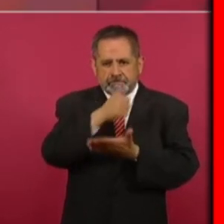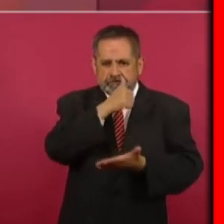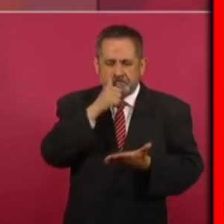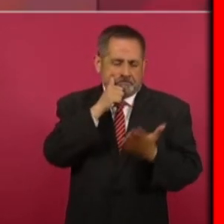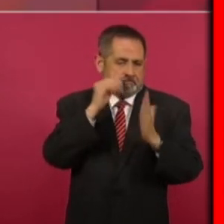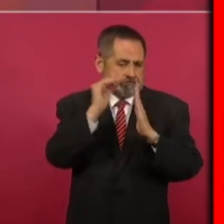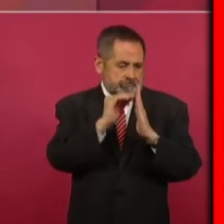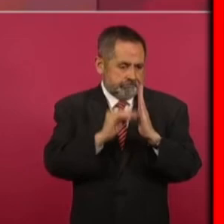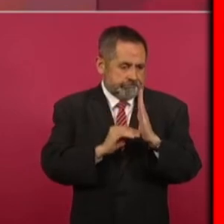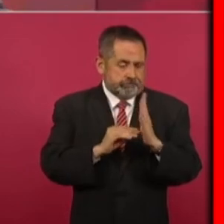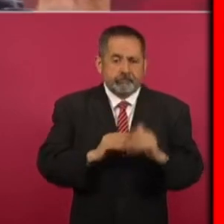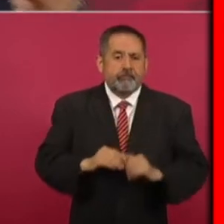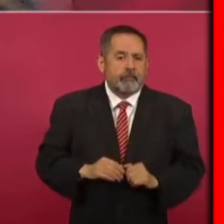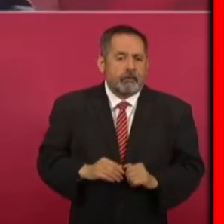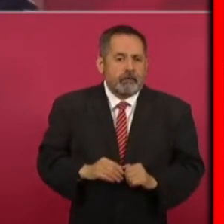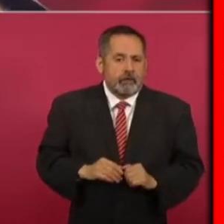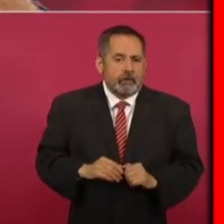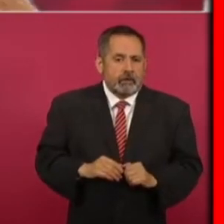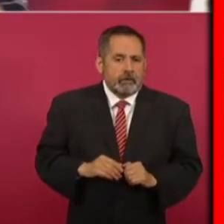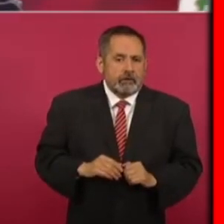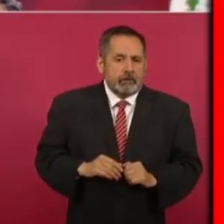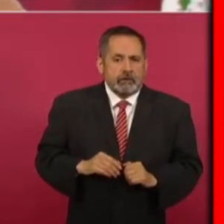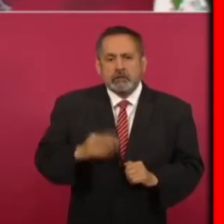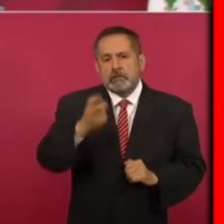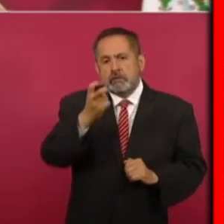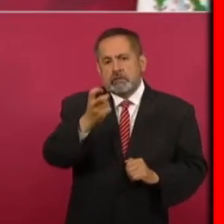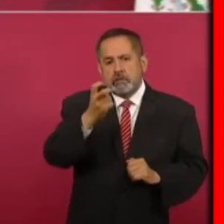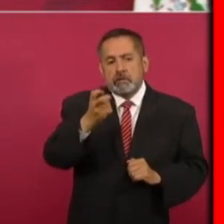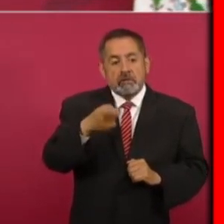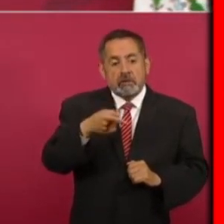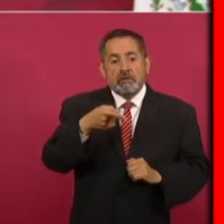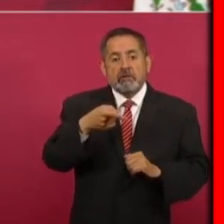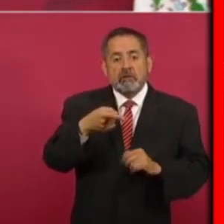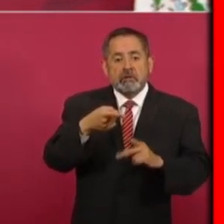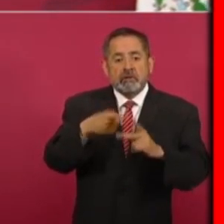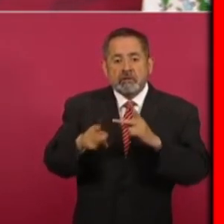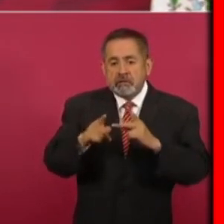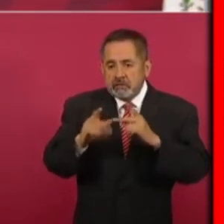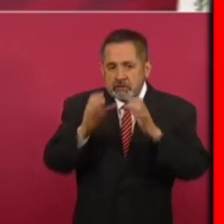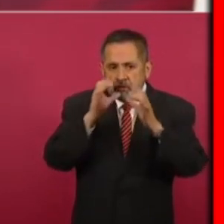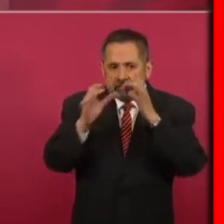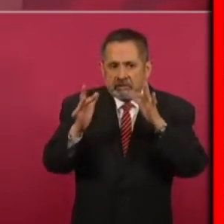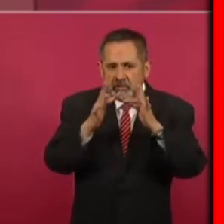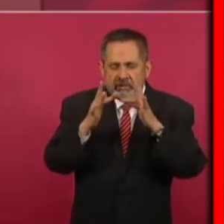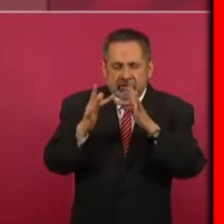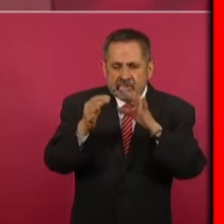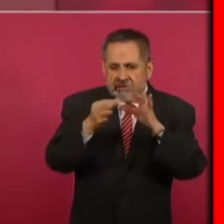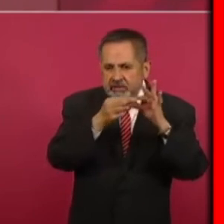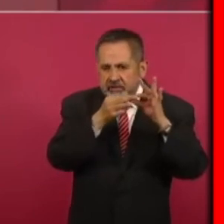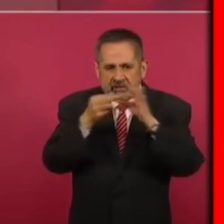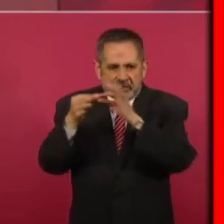desde entonces se establece una comunicación esterecha